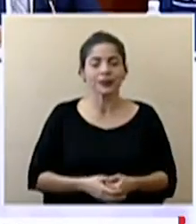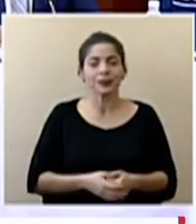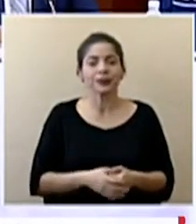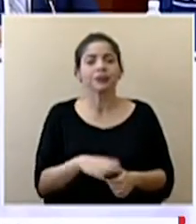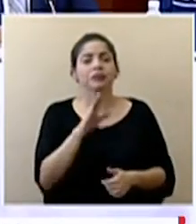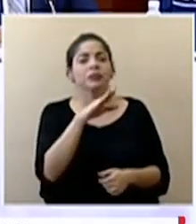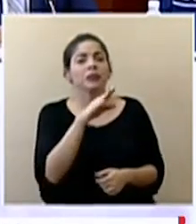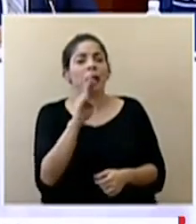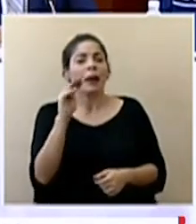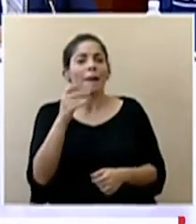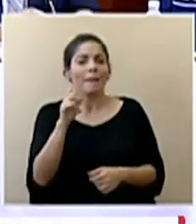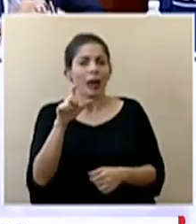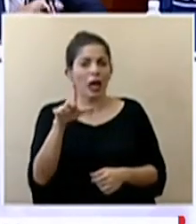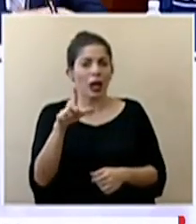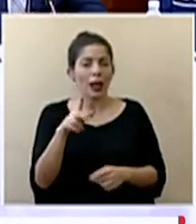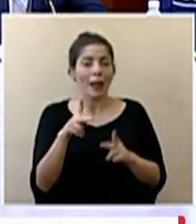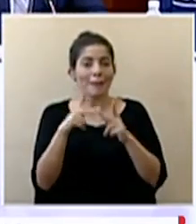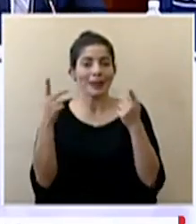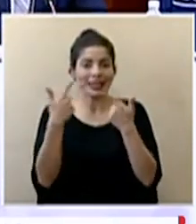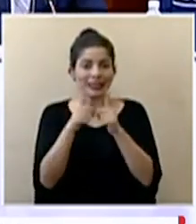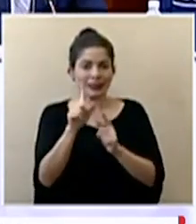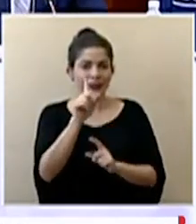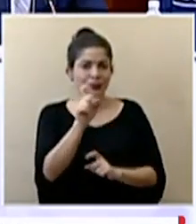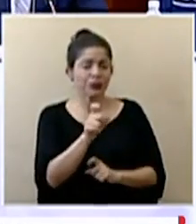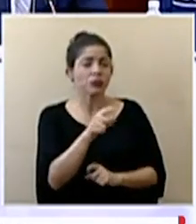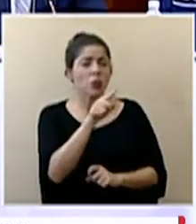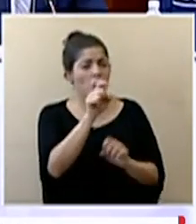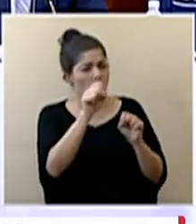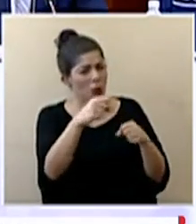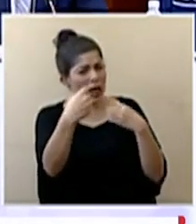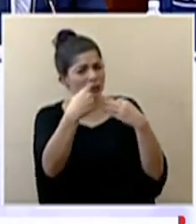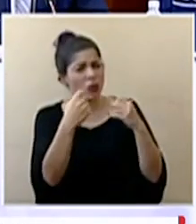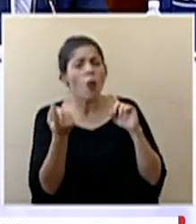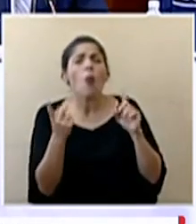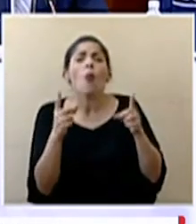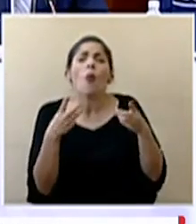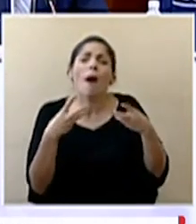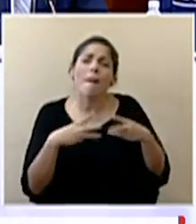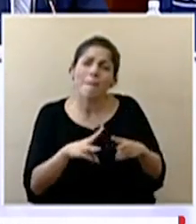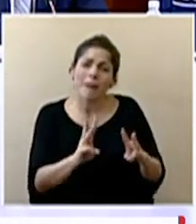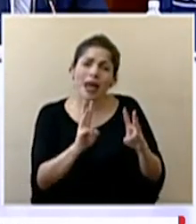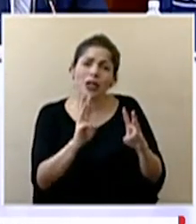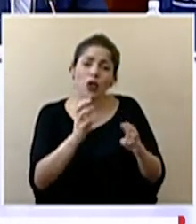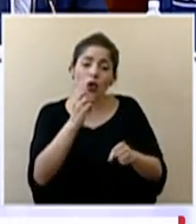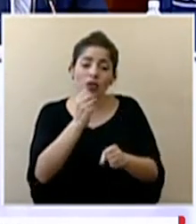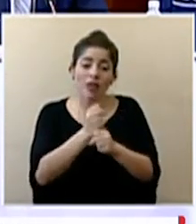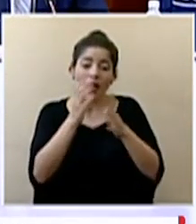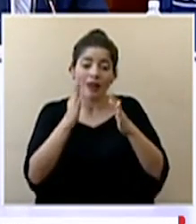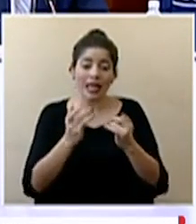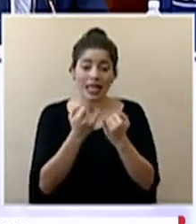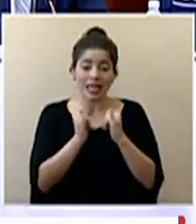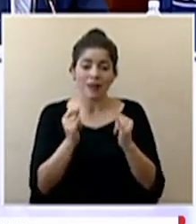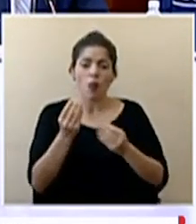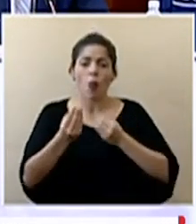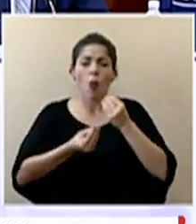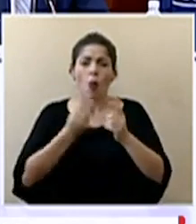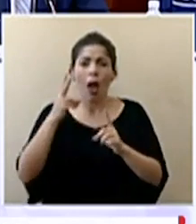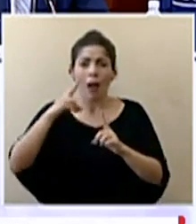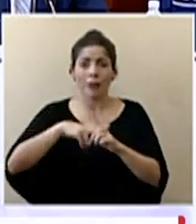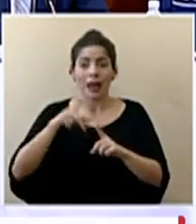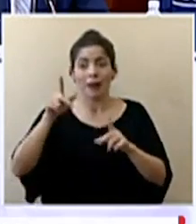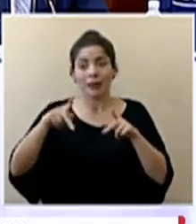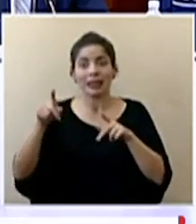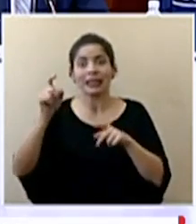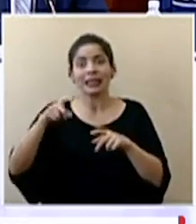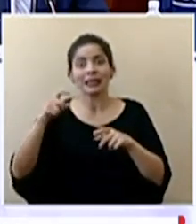Don Michael Prensa Libre nos consulta ¿podrían explicar el mecanismo que deben implementar los trabajadores independientes que deben circular